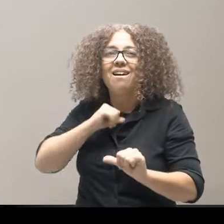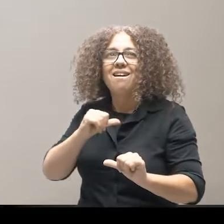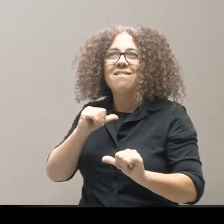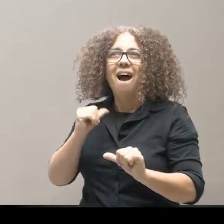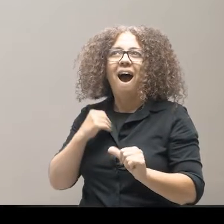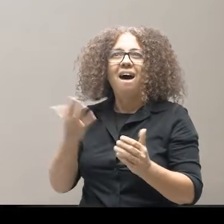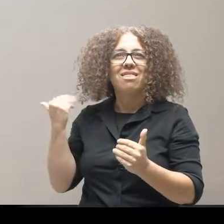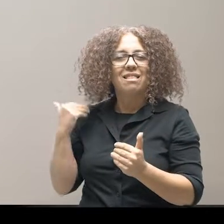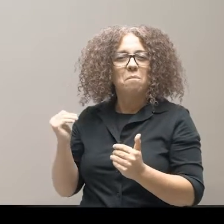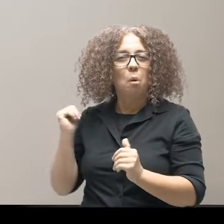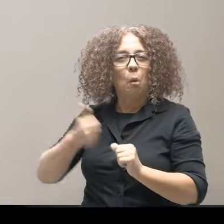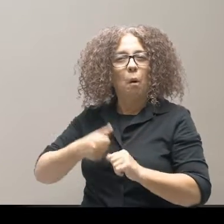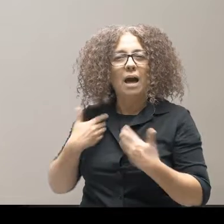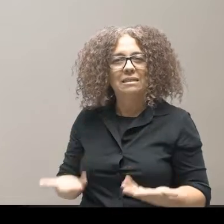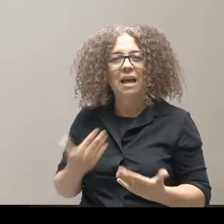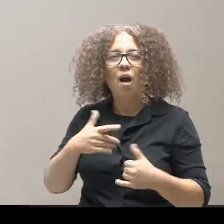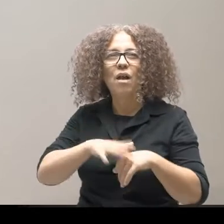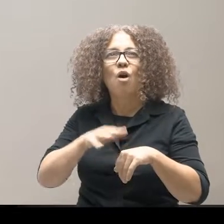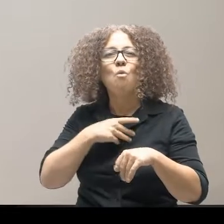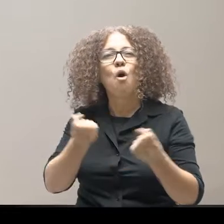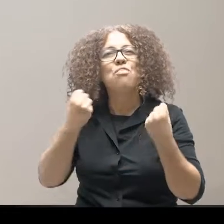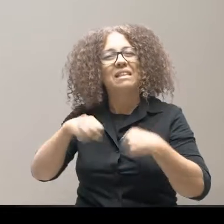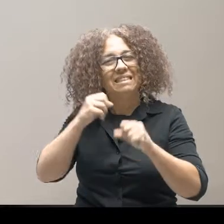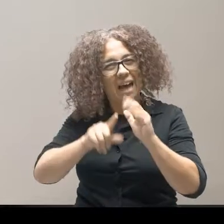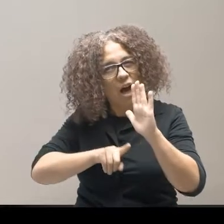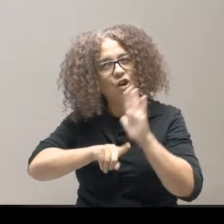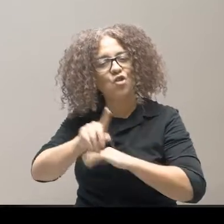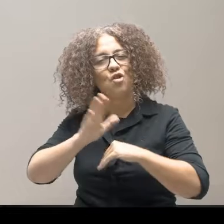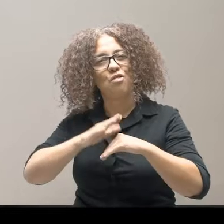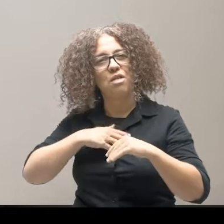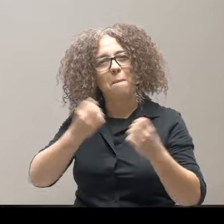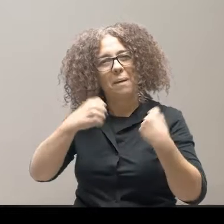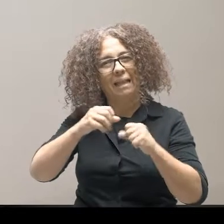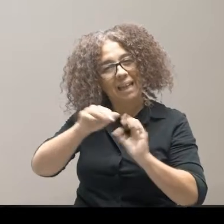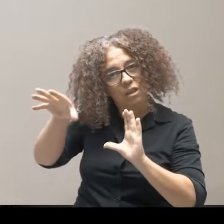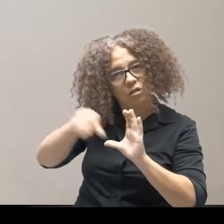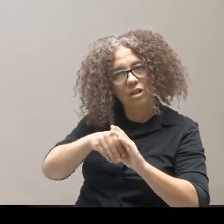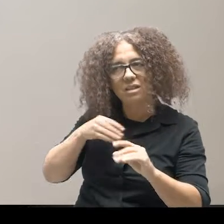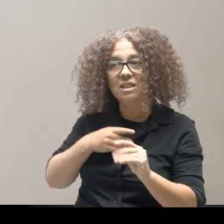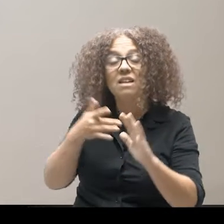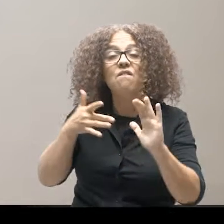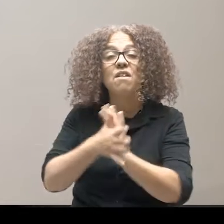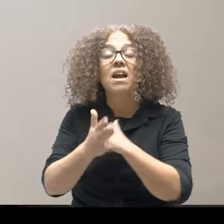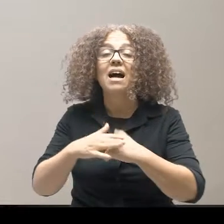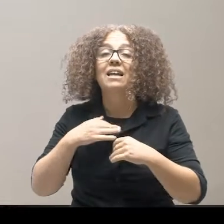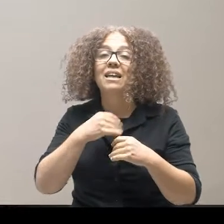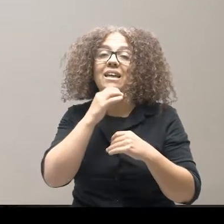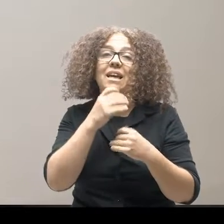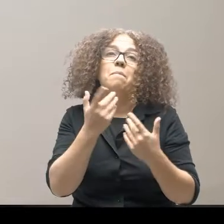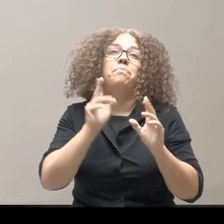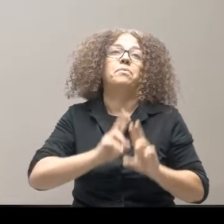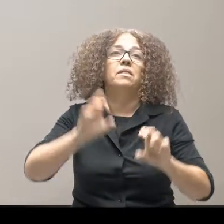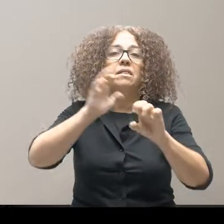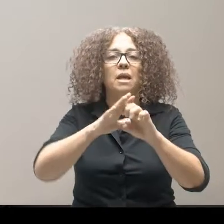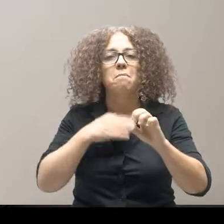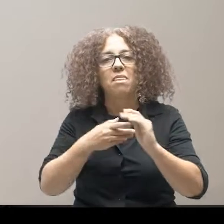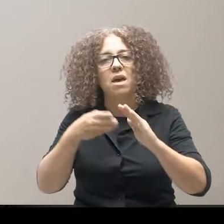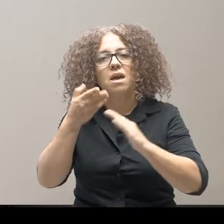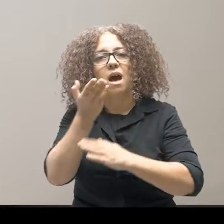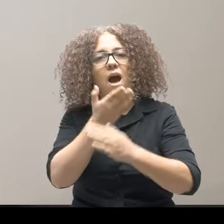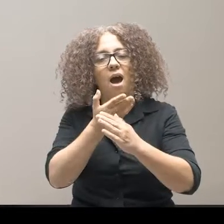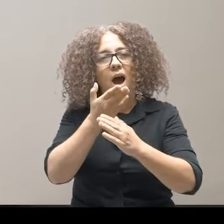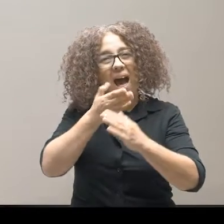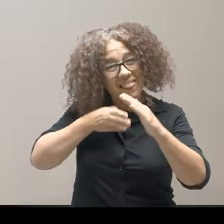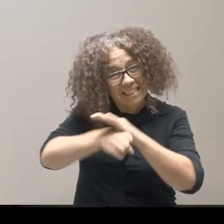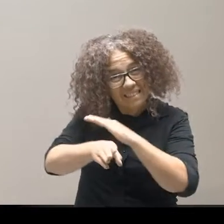sustancialmente en el desarrollo de prácticas inclusivas, por lo que la incidencia en accesibilidad o